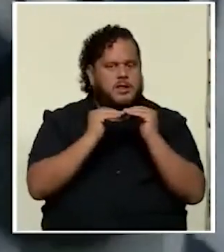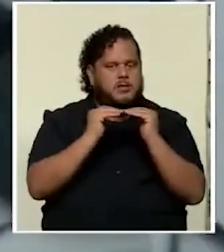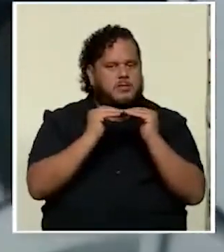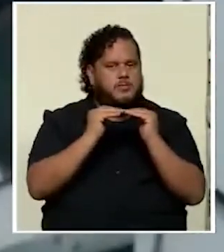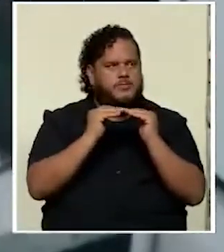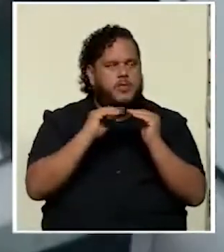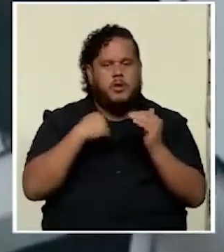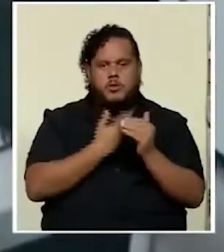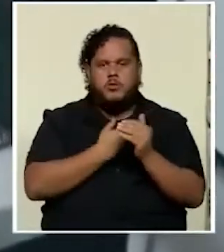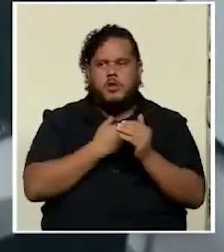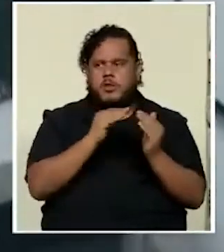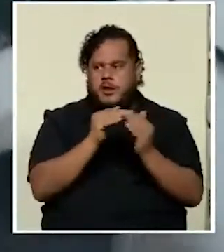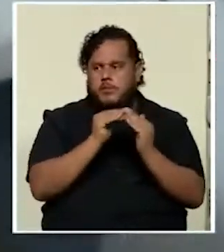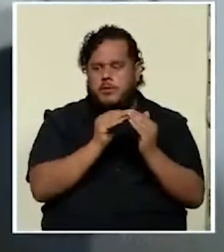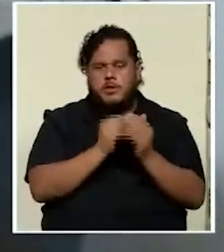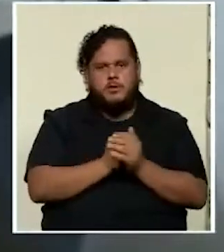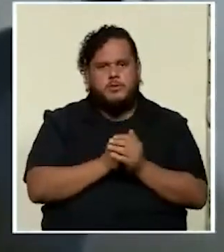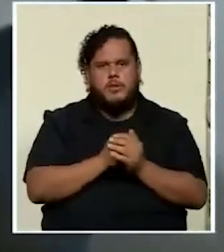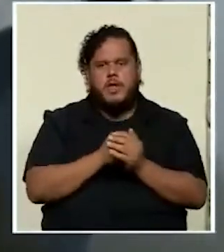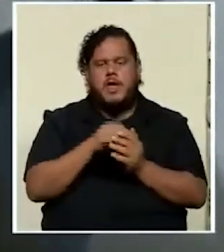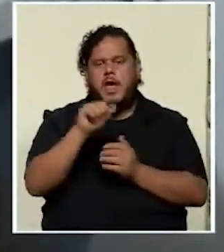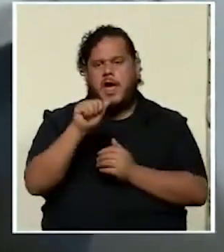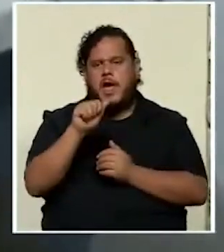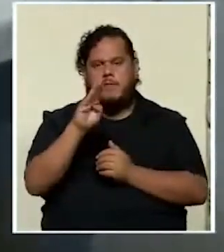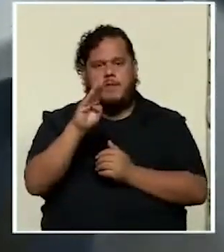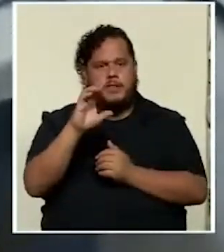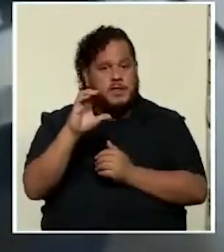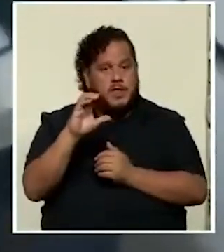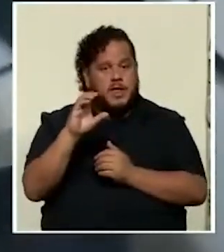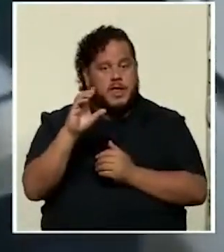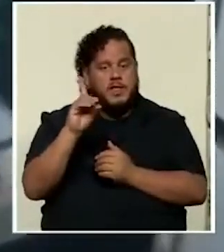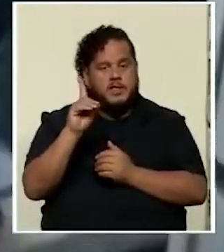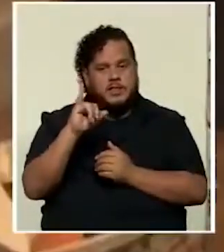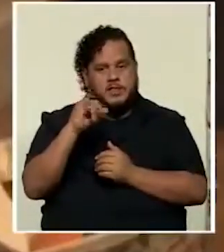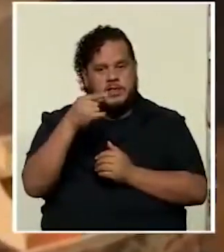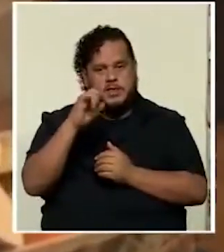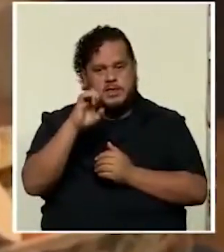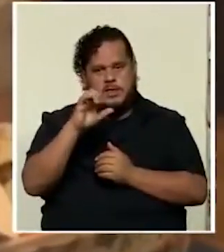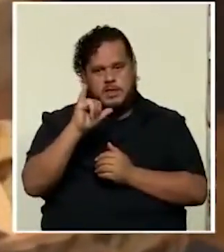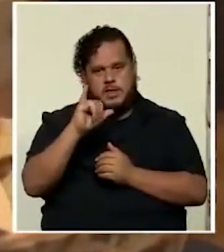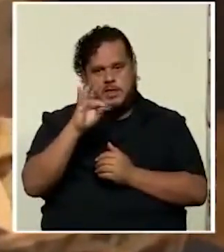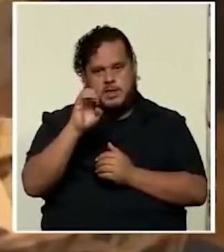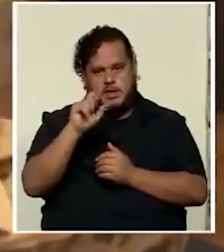población Alfabetización digital sí, tiene un componente de